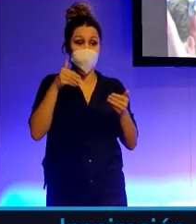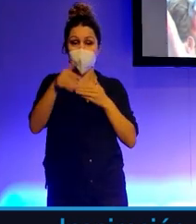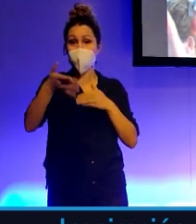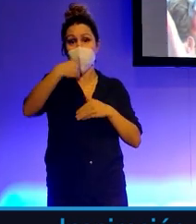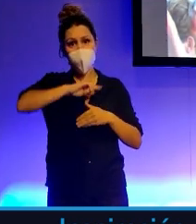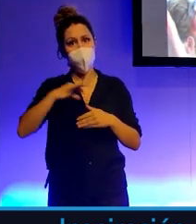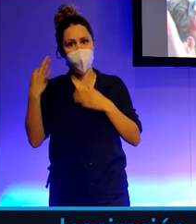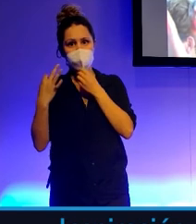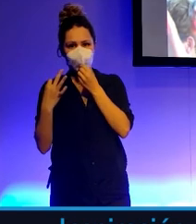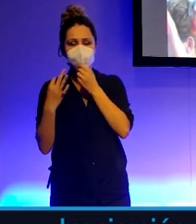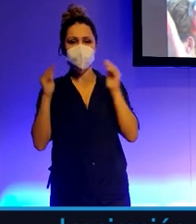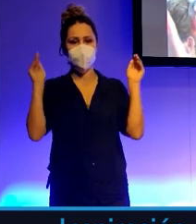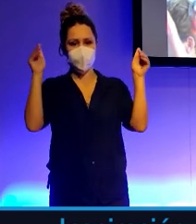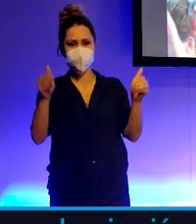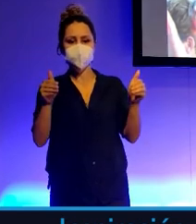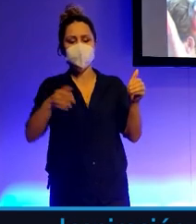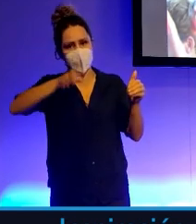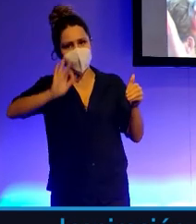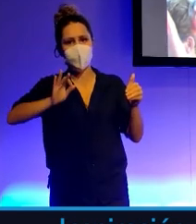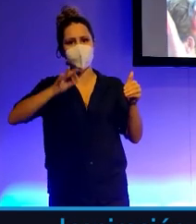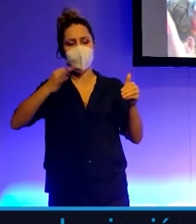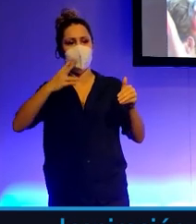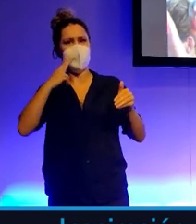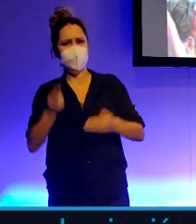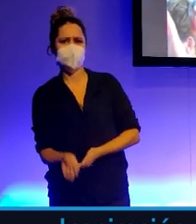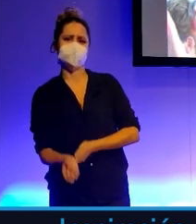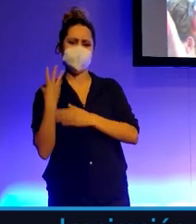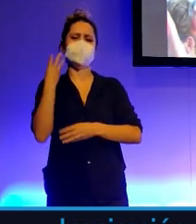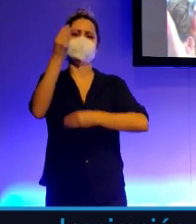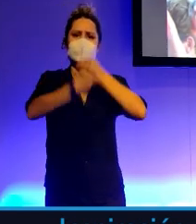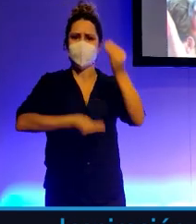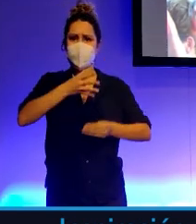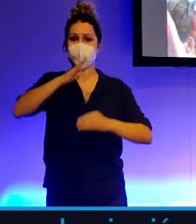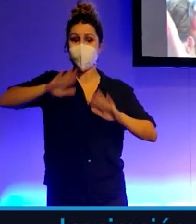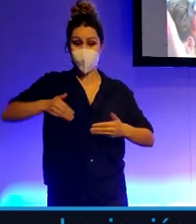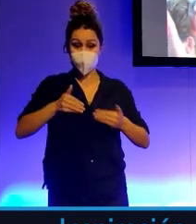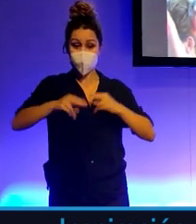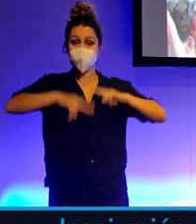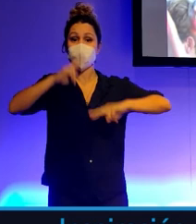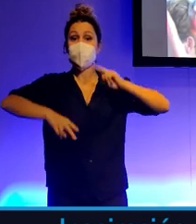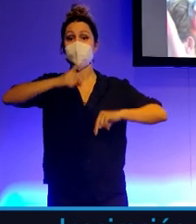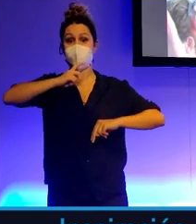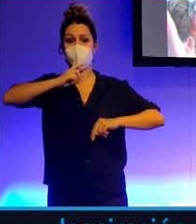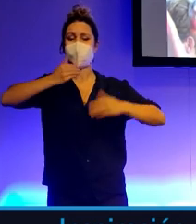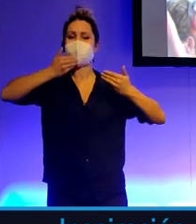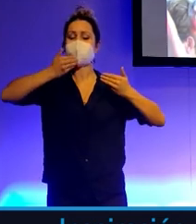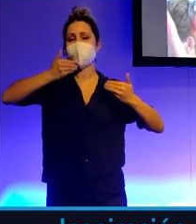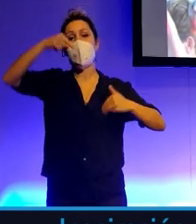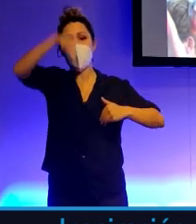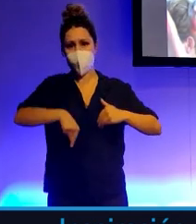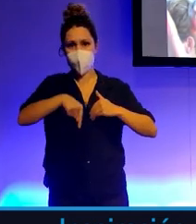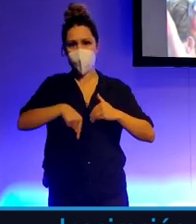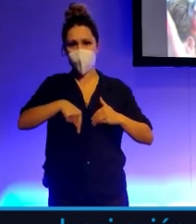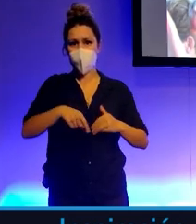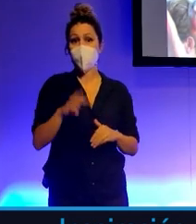Sin temor y sin miedo. Porque el momento para cambiar las cosas y para construir el futuro es hoy. Hubo gente que hace 30,